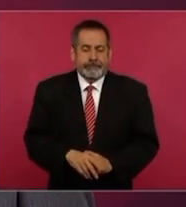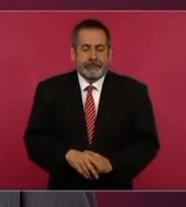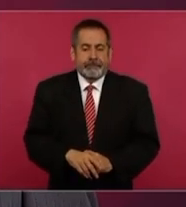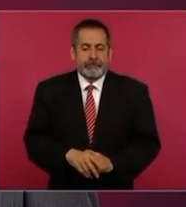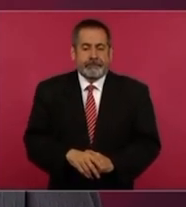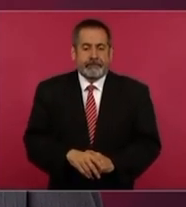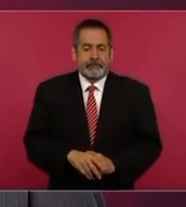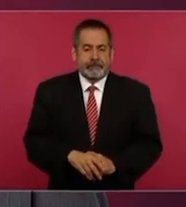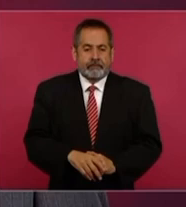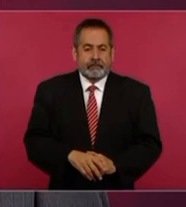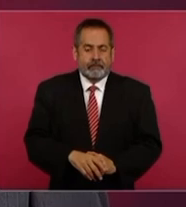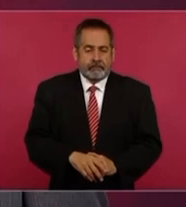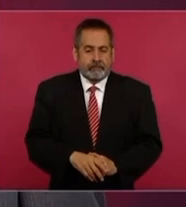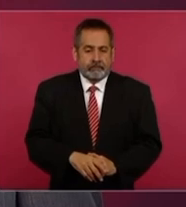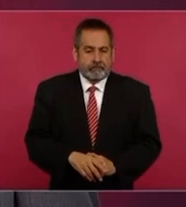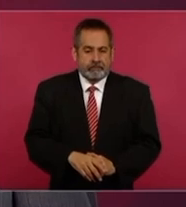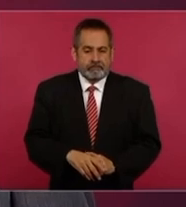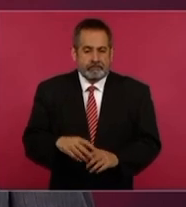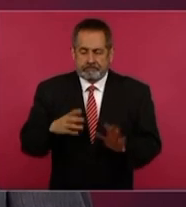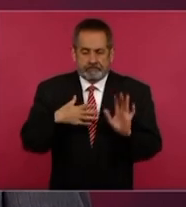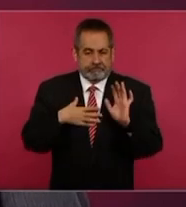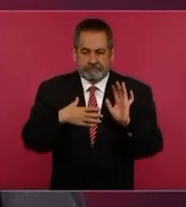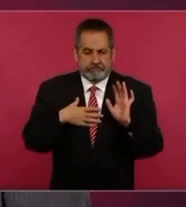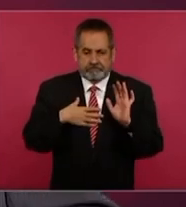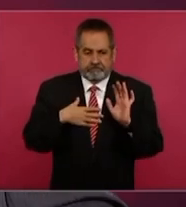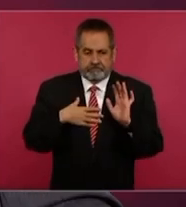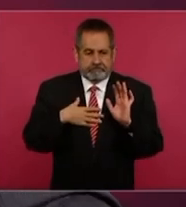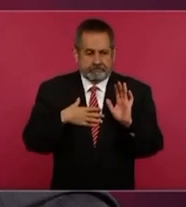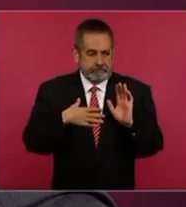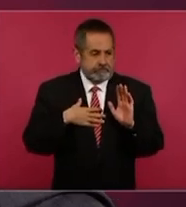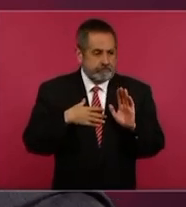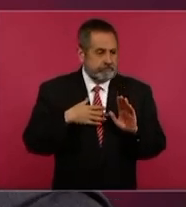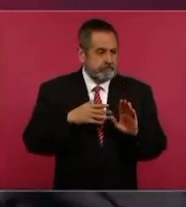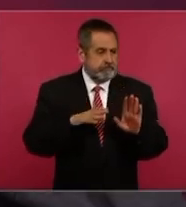Yo no estoy a favor ni estoy en contra de nadie,